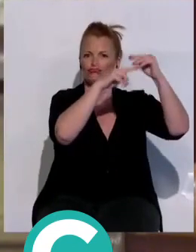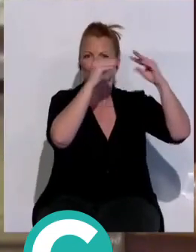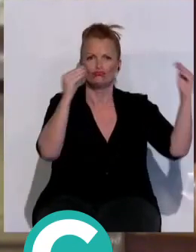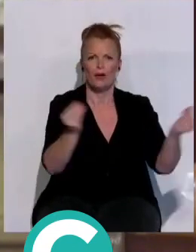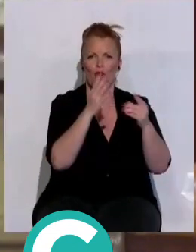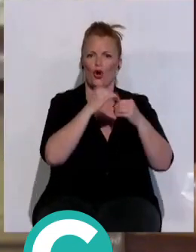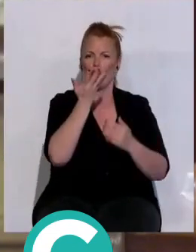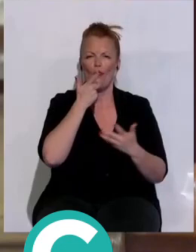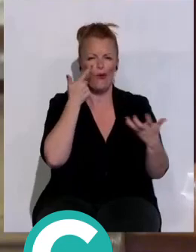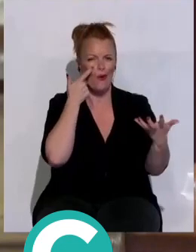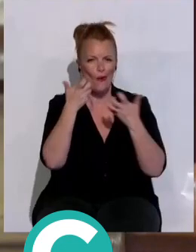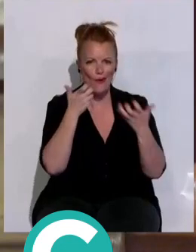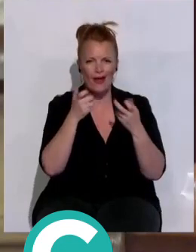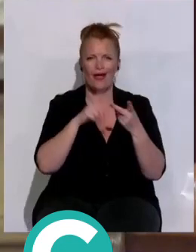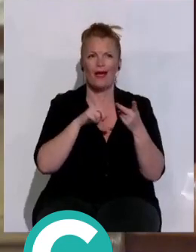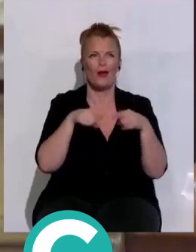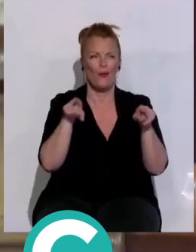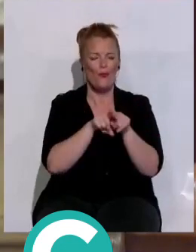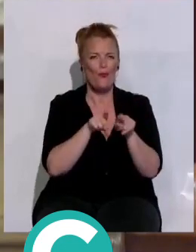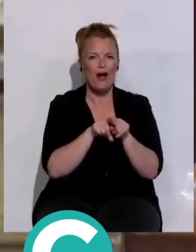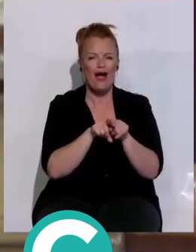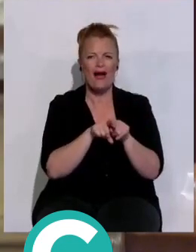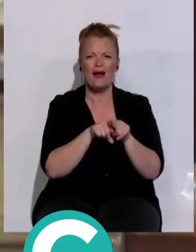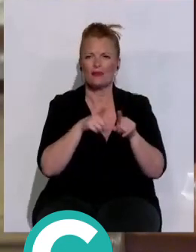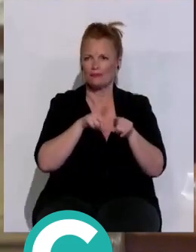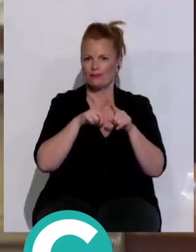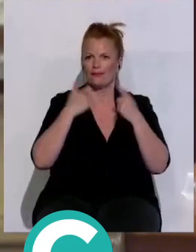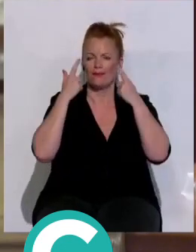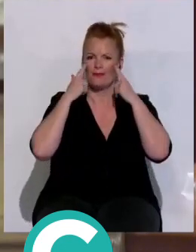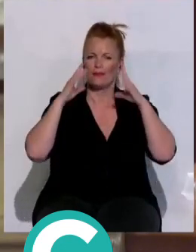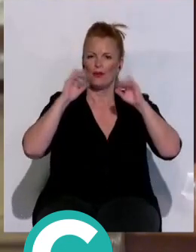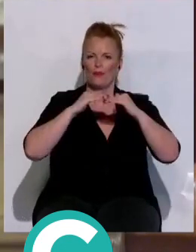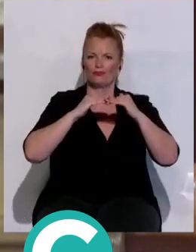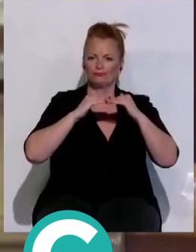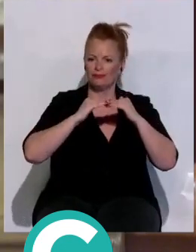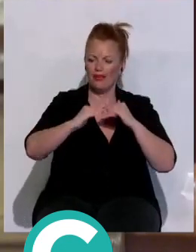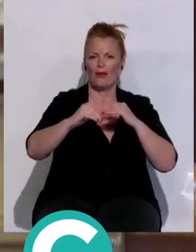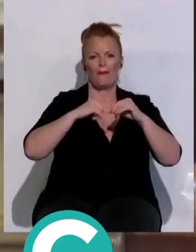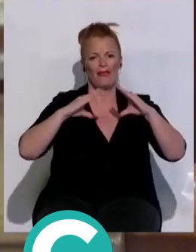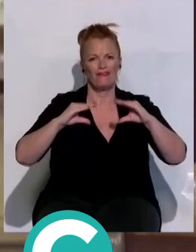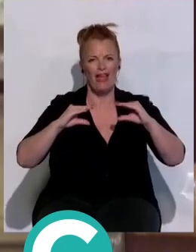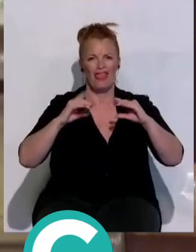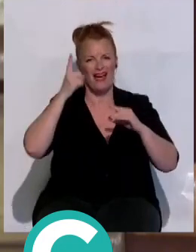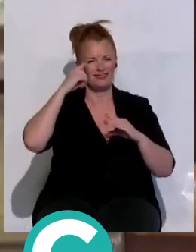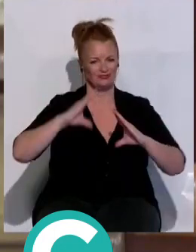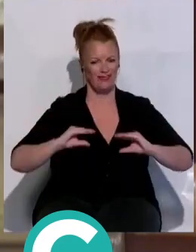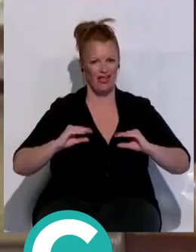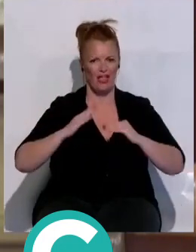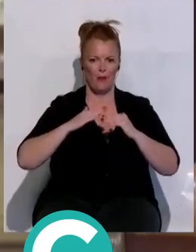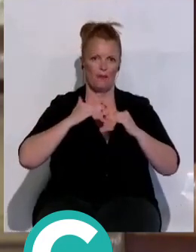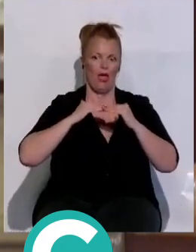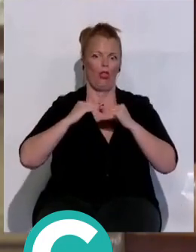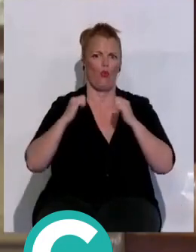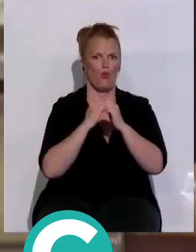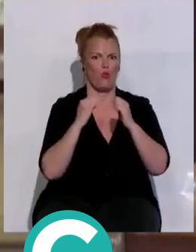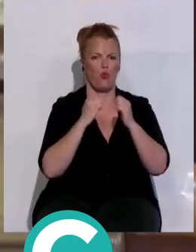colores, con esa capa que es un poco más blanda que el pavimento que nos destrozaba las rodillas